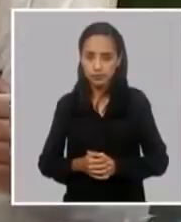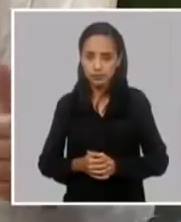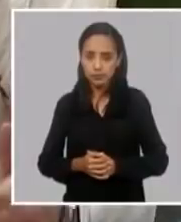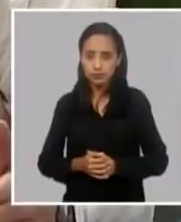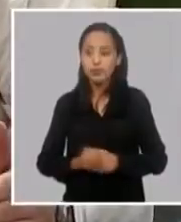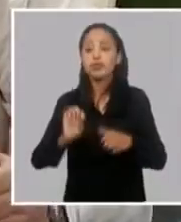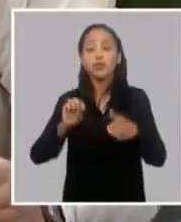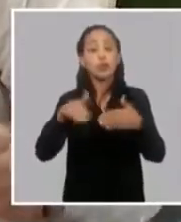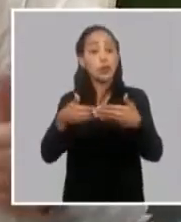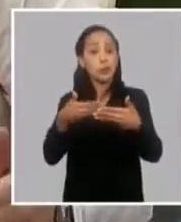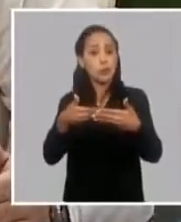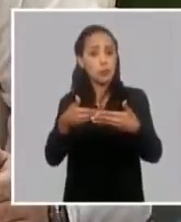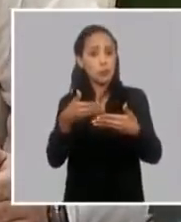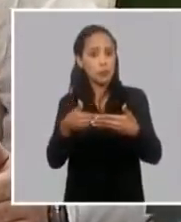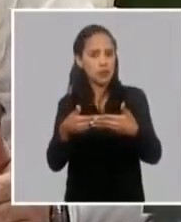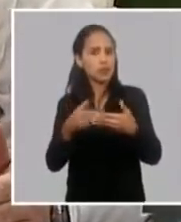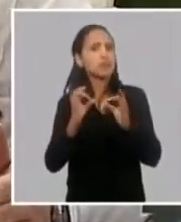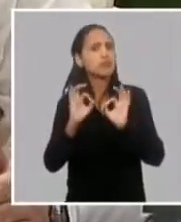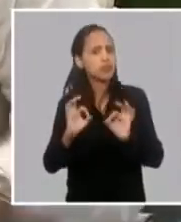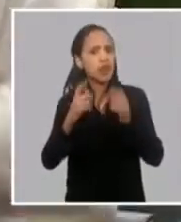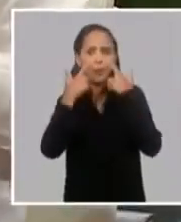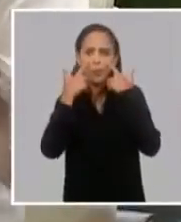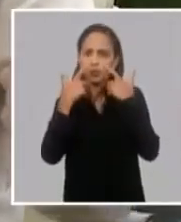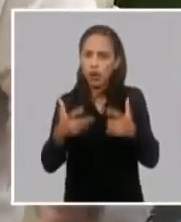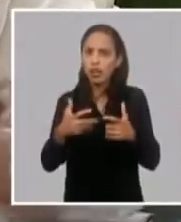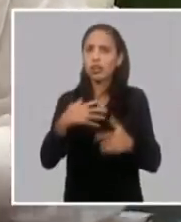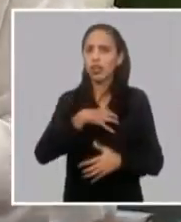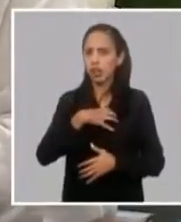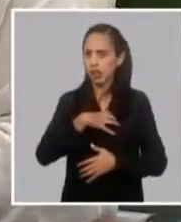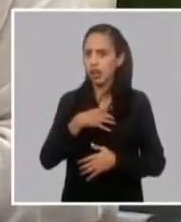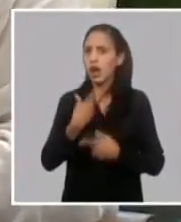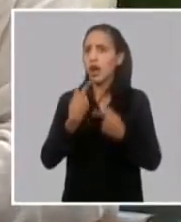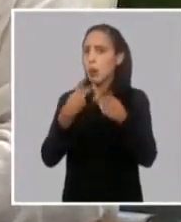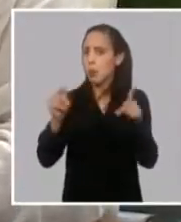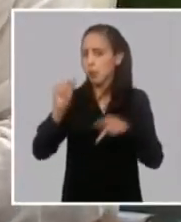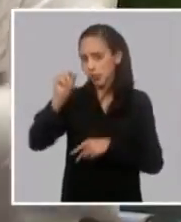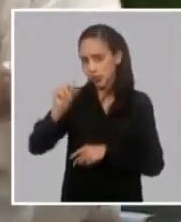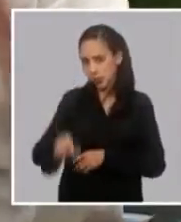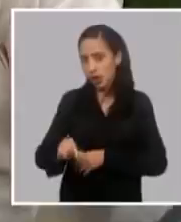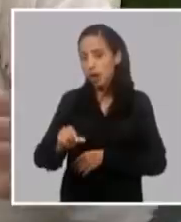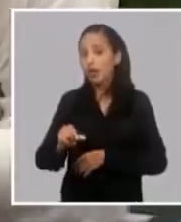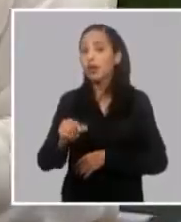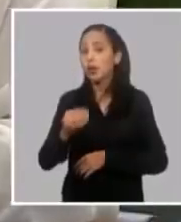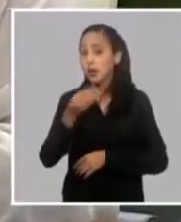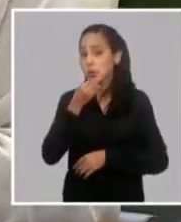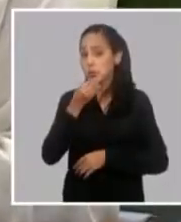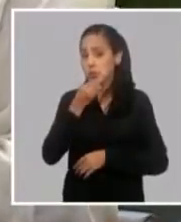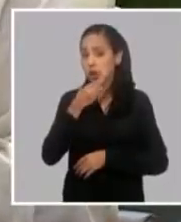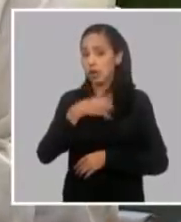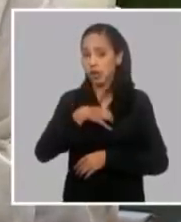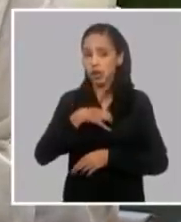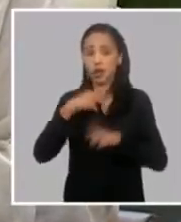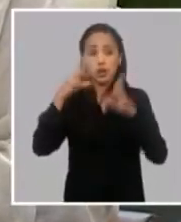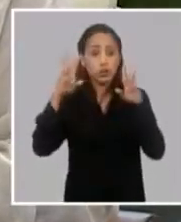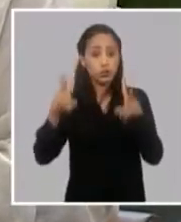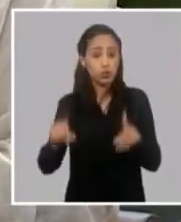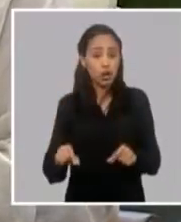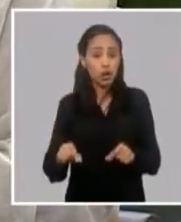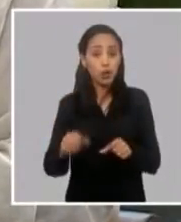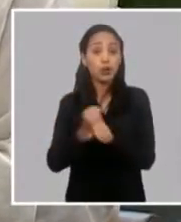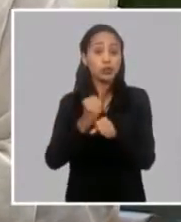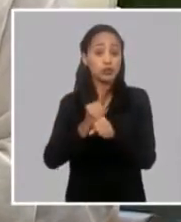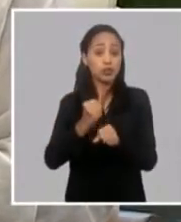un alto valor agregado que pueda tener un potencial profesional o sea que pueda realmente servir en ese sentido y el sector estatal lo estamos